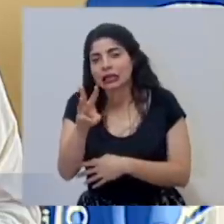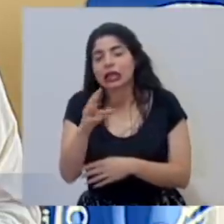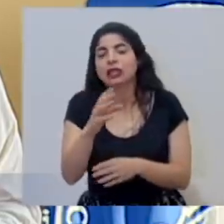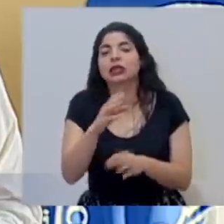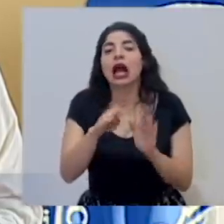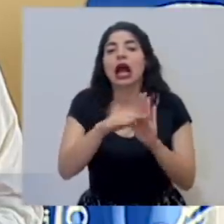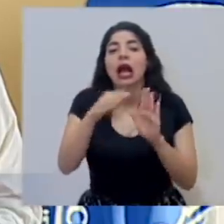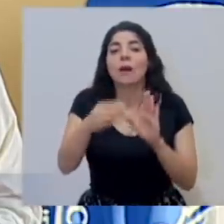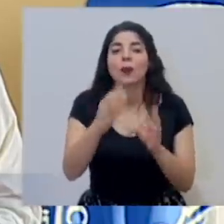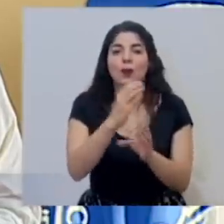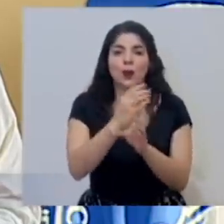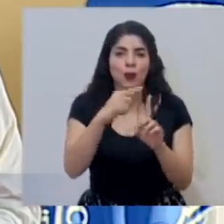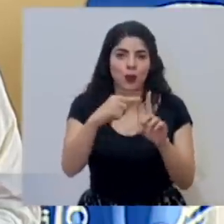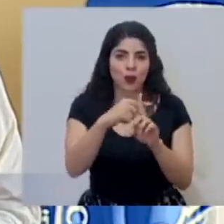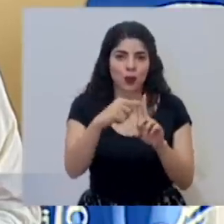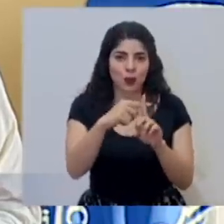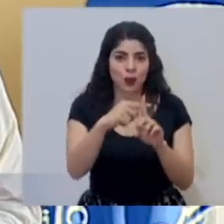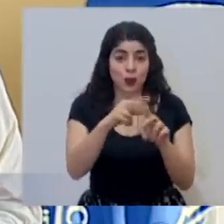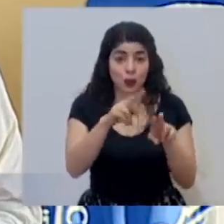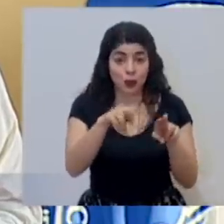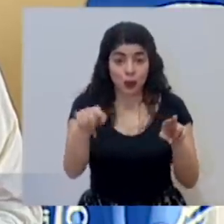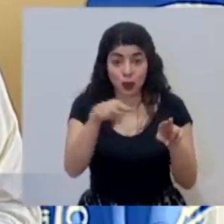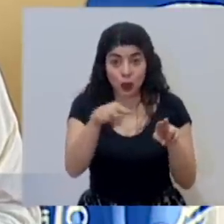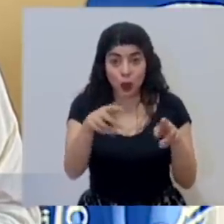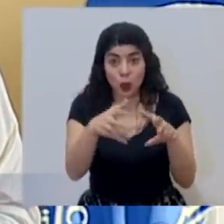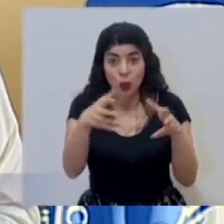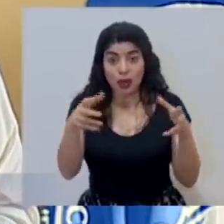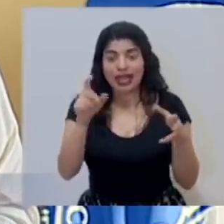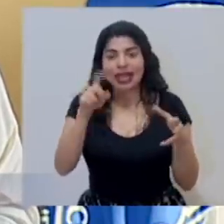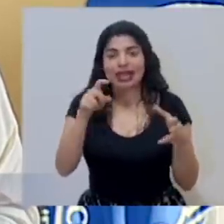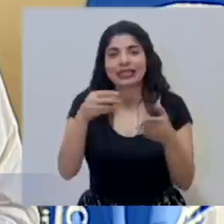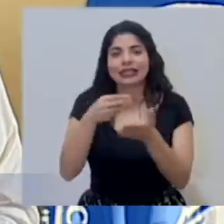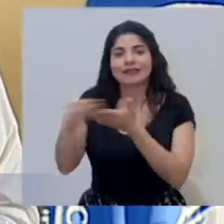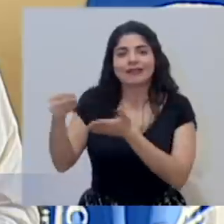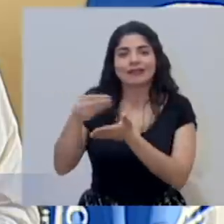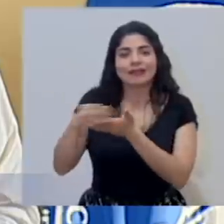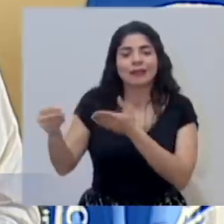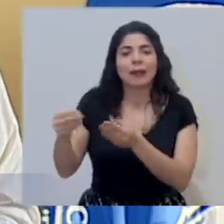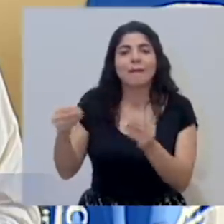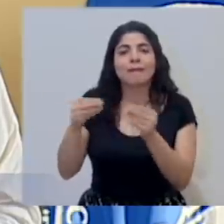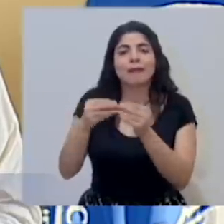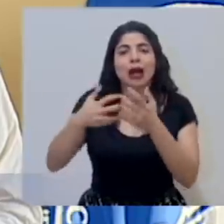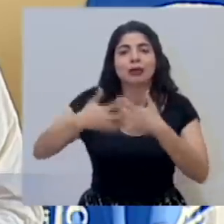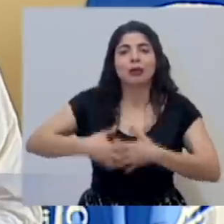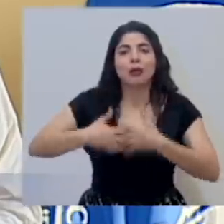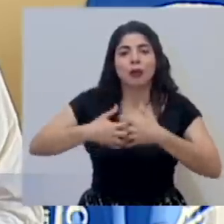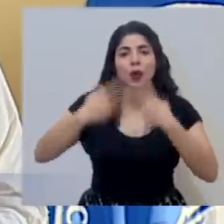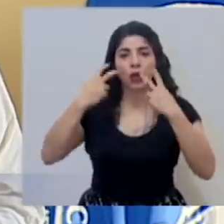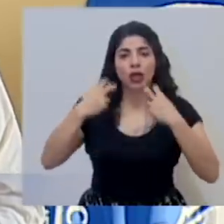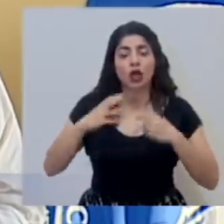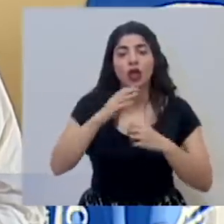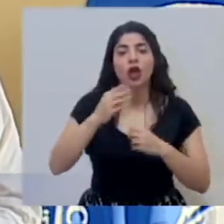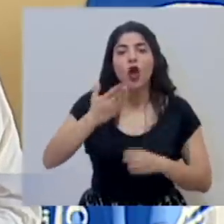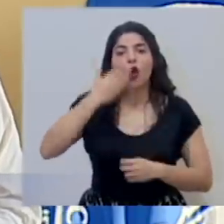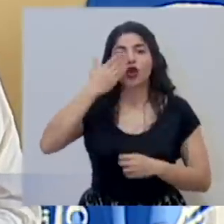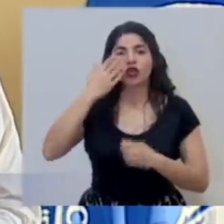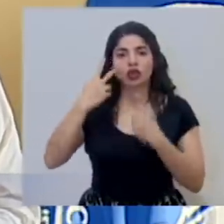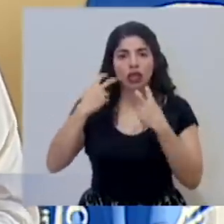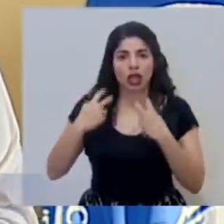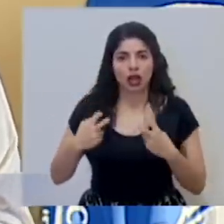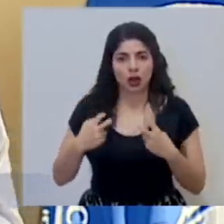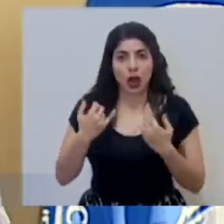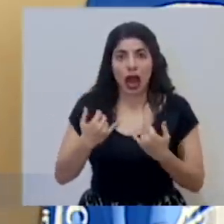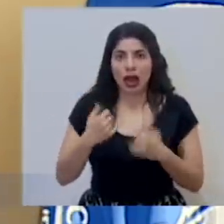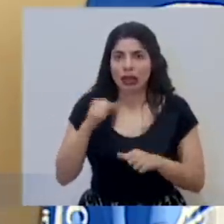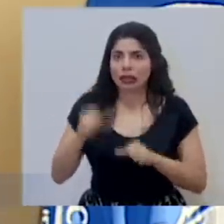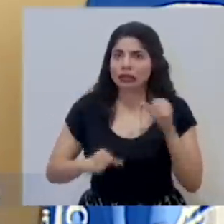moderados pero para esto necesitamos adquirir más monitores y oxímetros estamos haciendo todo lo posible